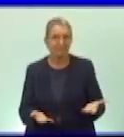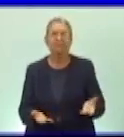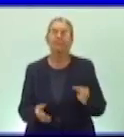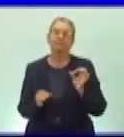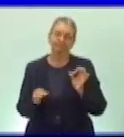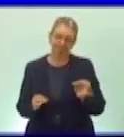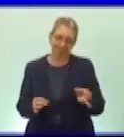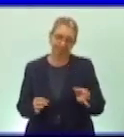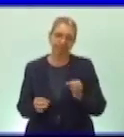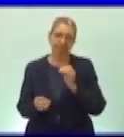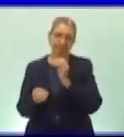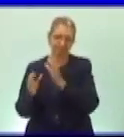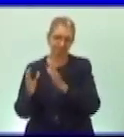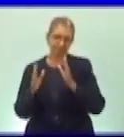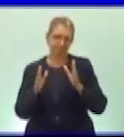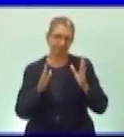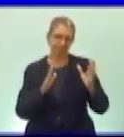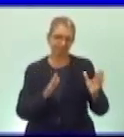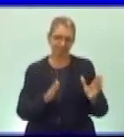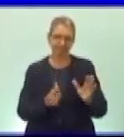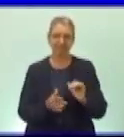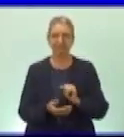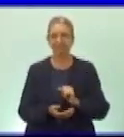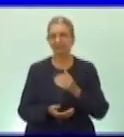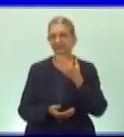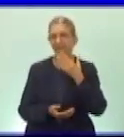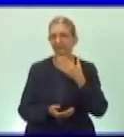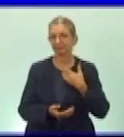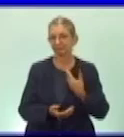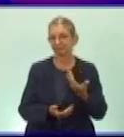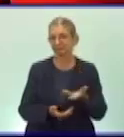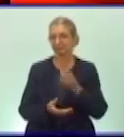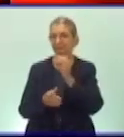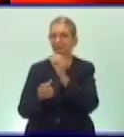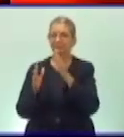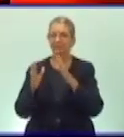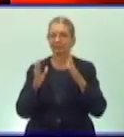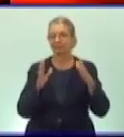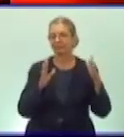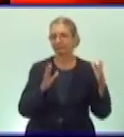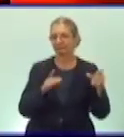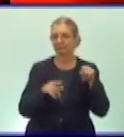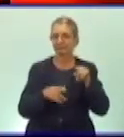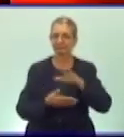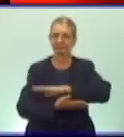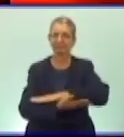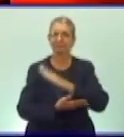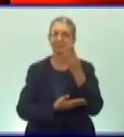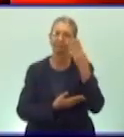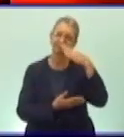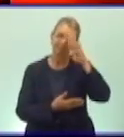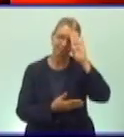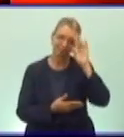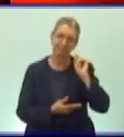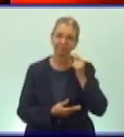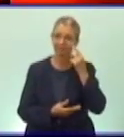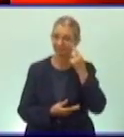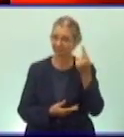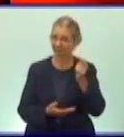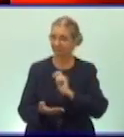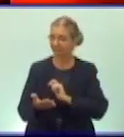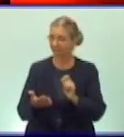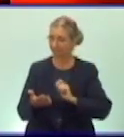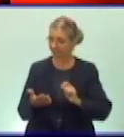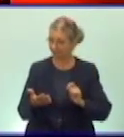debe tener una organización ¿cómo se va a organizar? Tomen notas